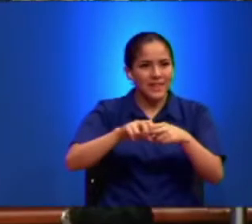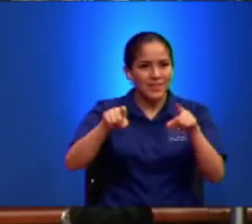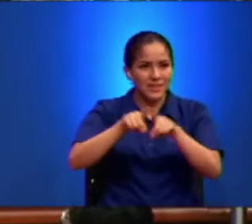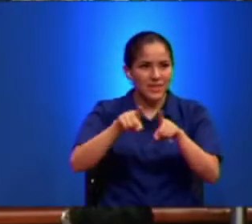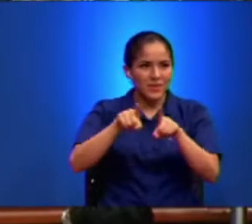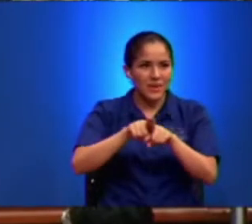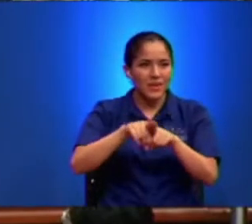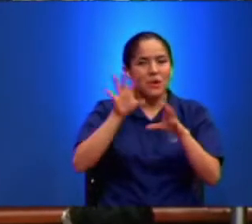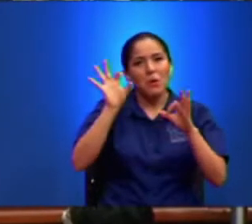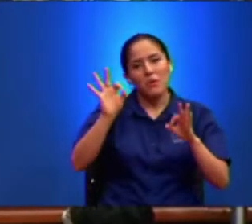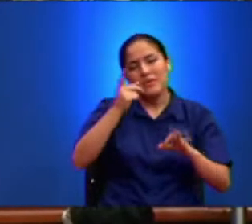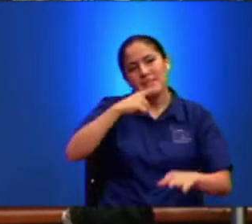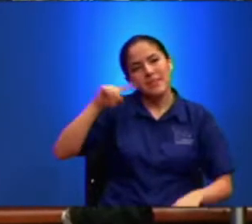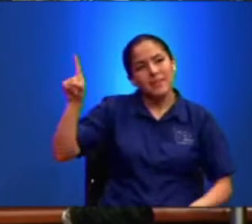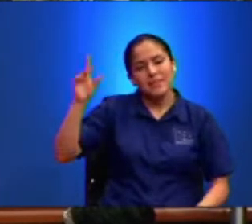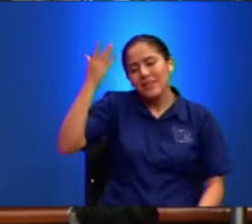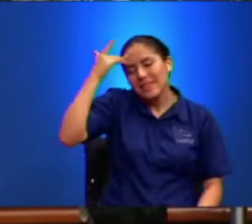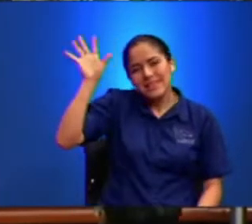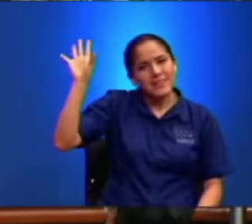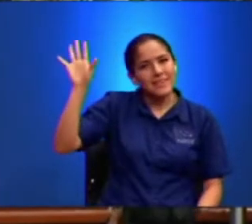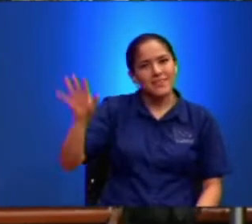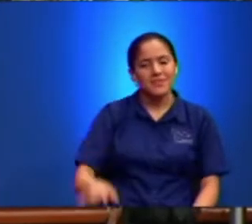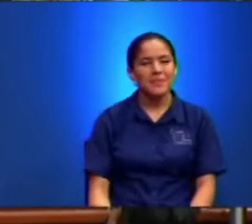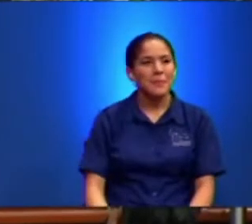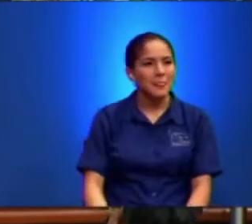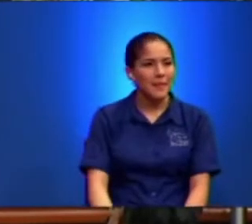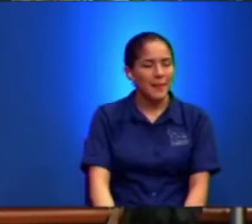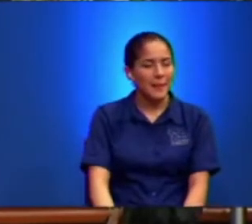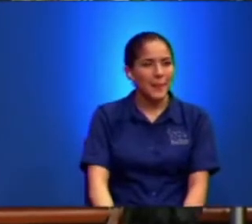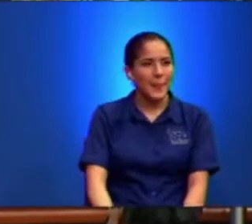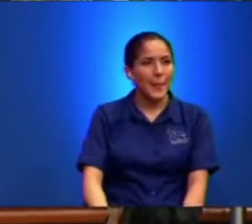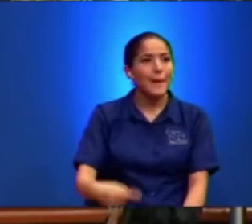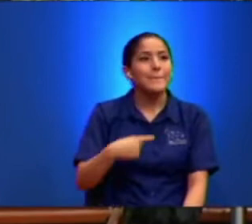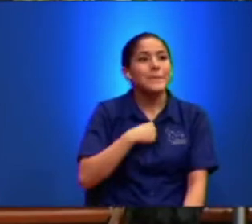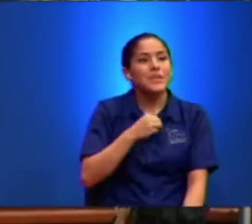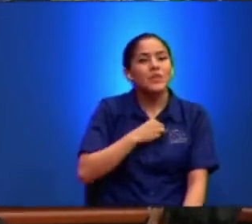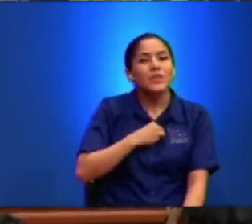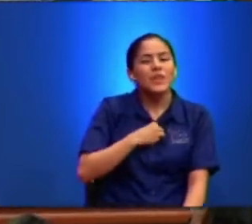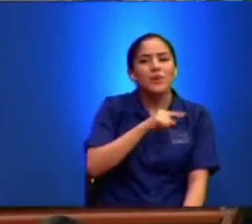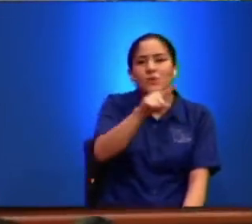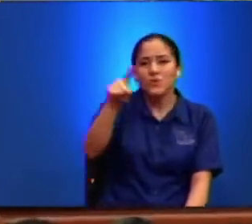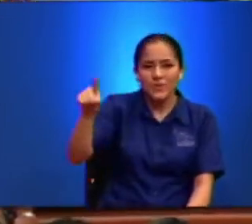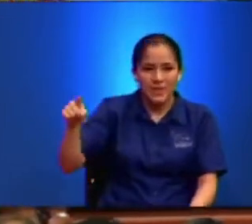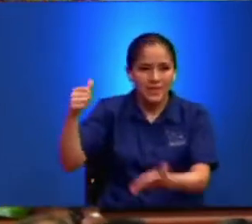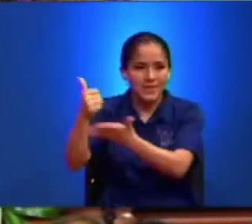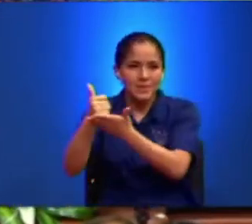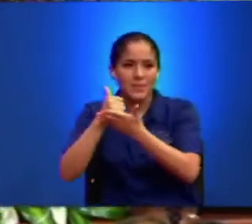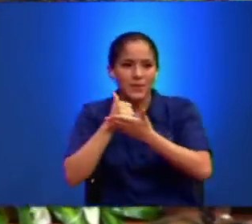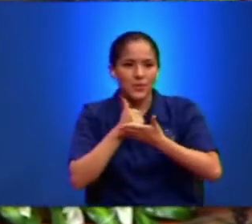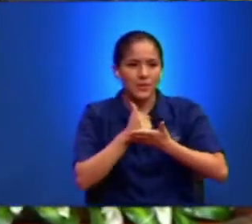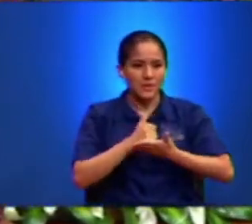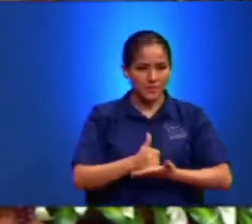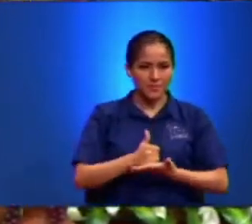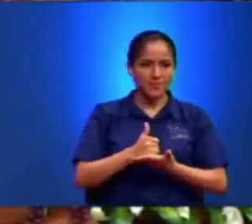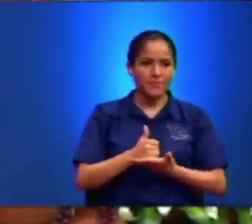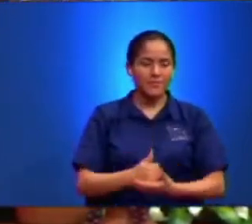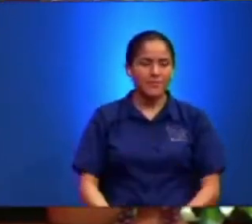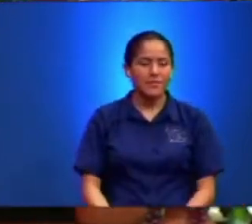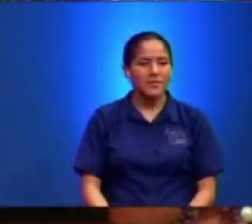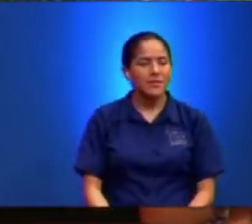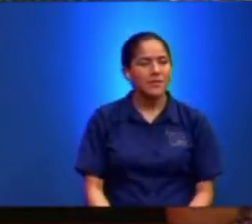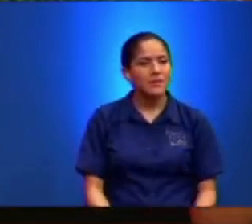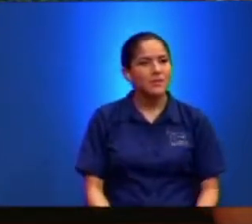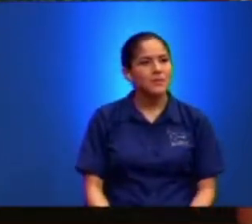O Si Ya Se Van Saber Cómo Hacer La Cosa Yo Quiero Que Usted Me Ayude Yo Quiero Que Usted Me Ayude